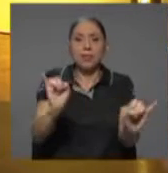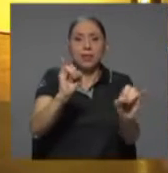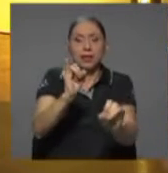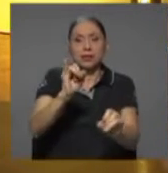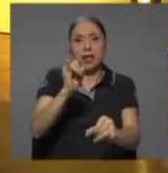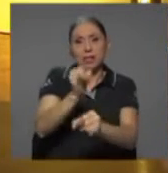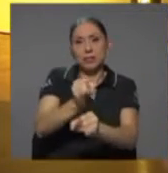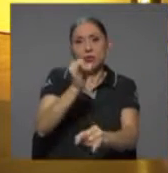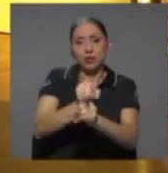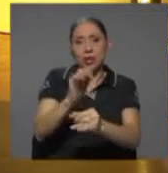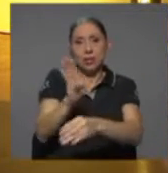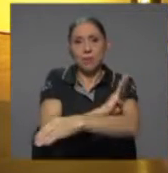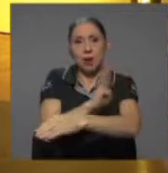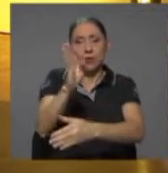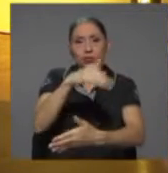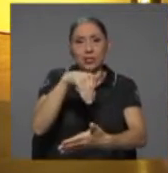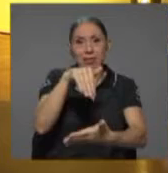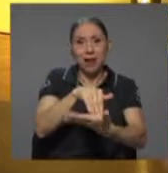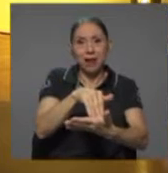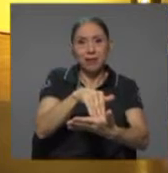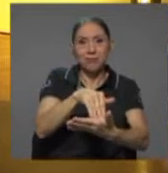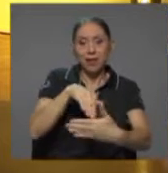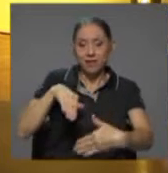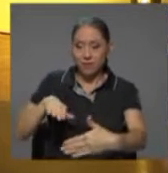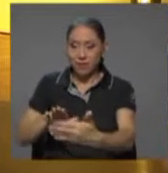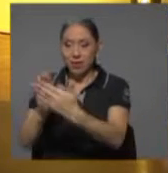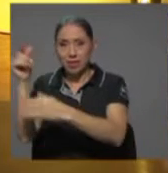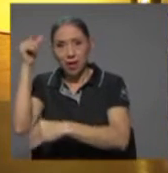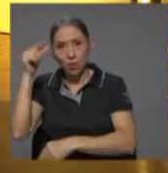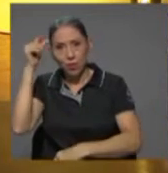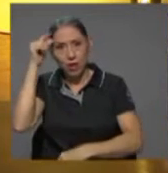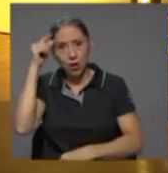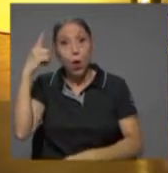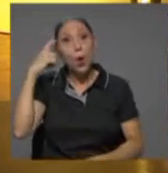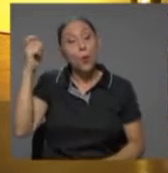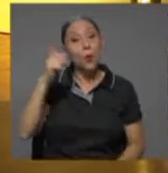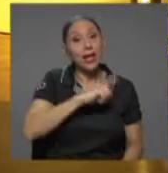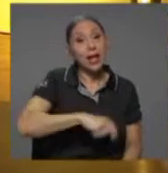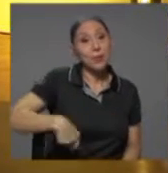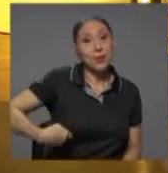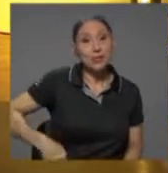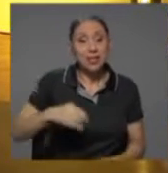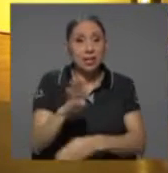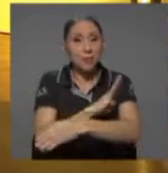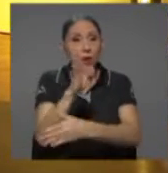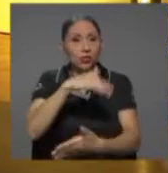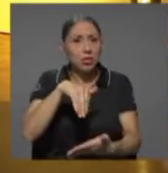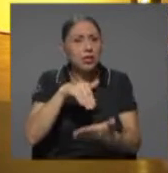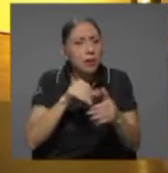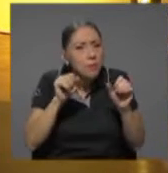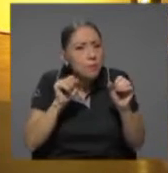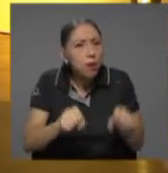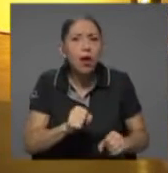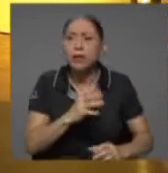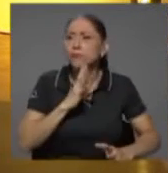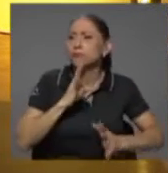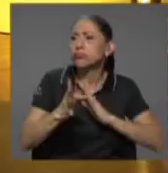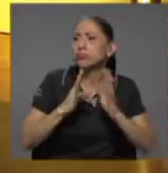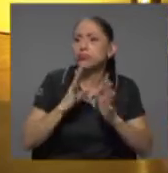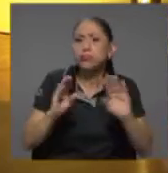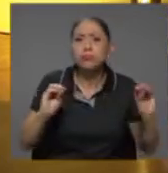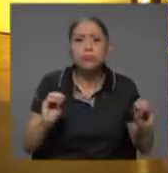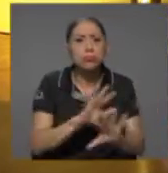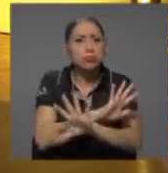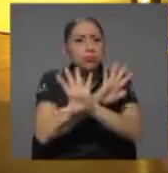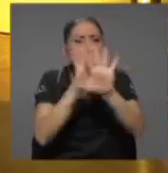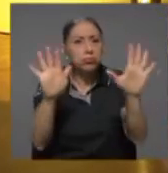Central frente al gobierno, porque entonces eso le permite al presidente del Banco Central poder hablar con claridad sobre lo que el